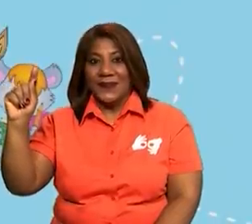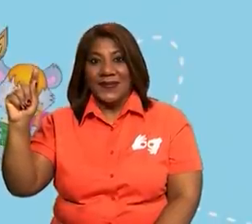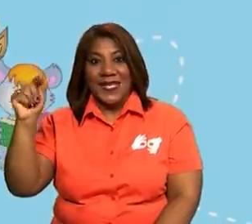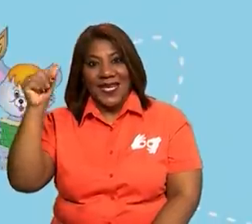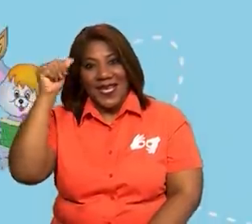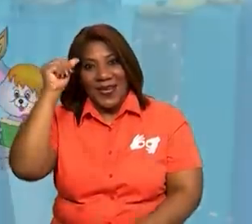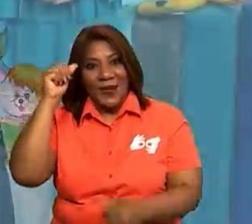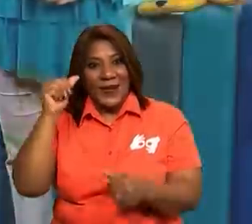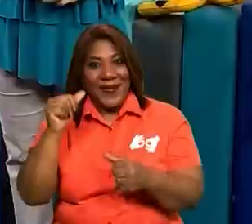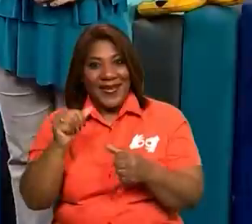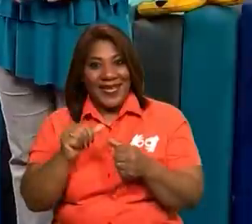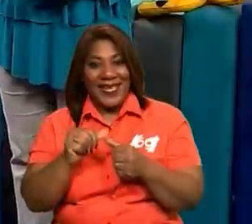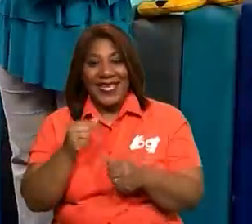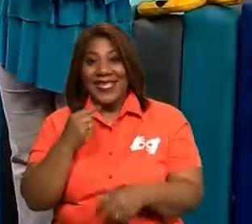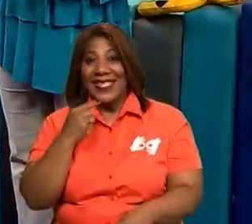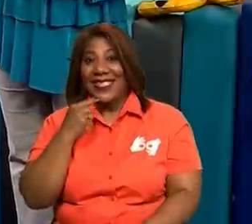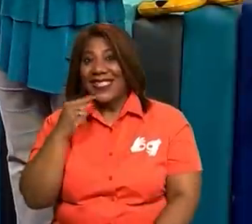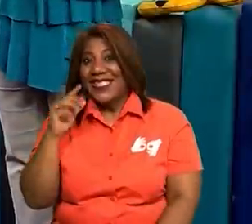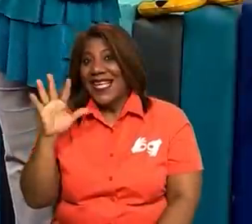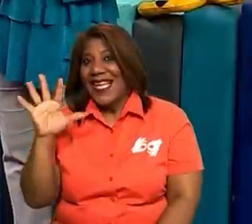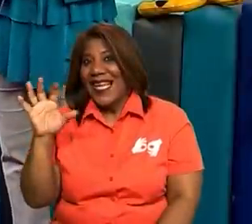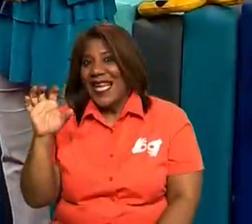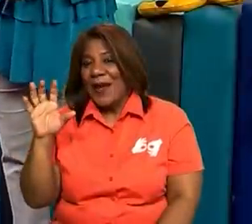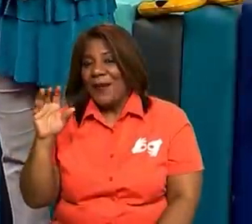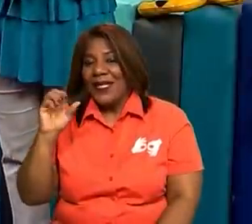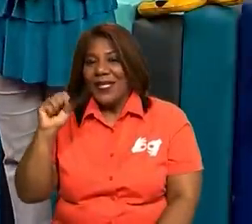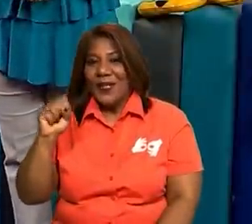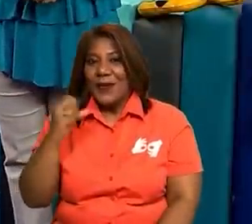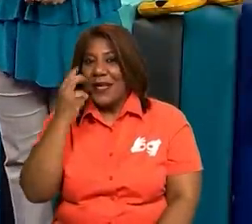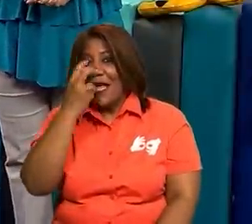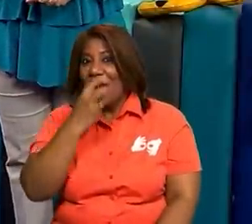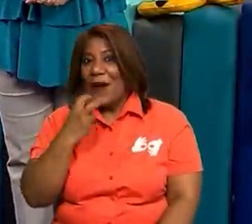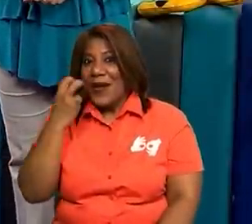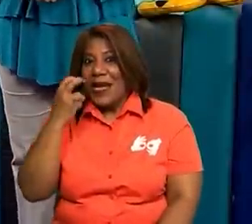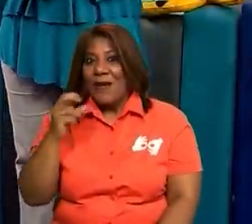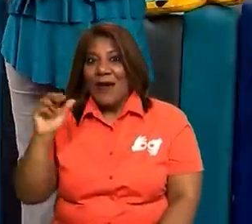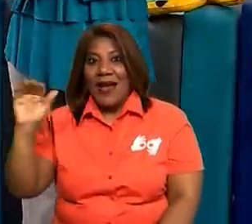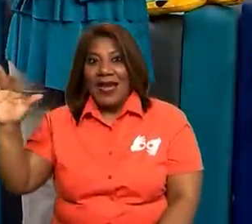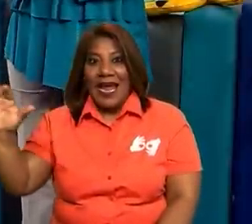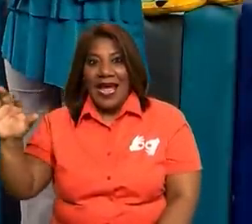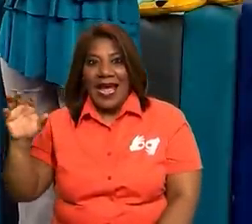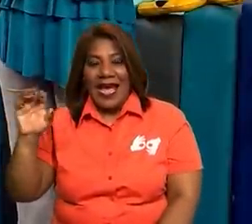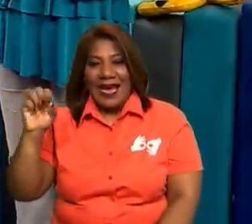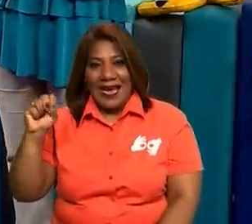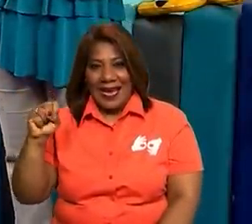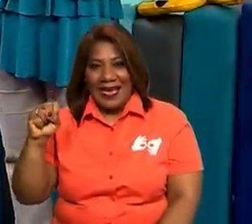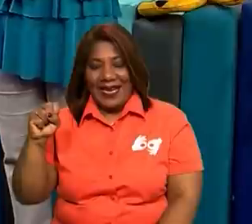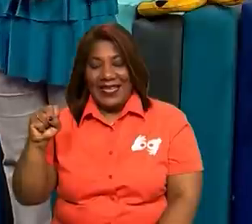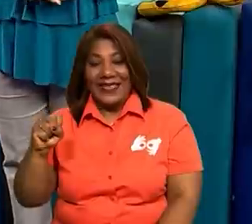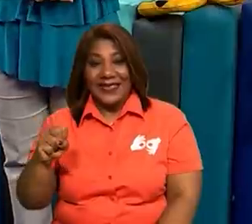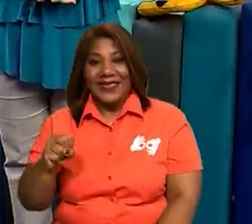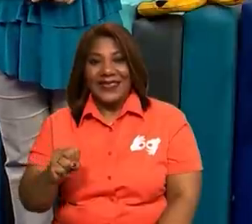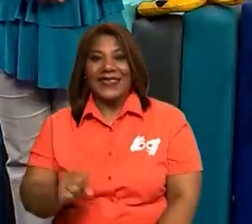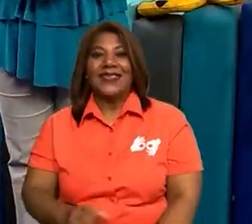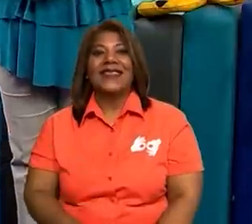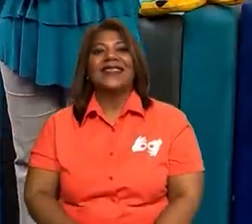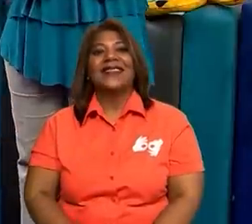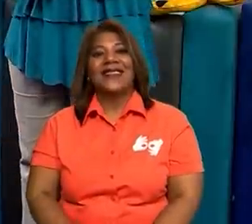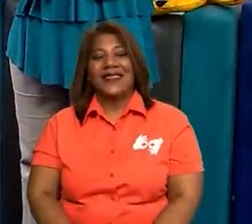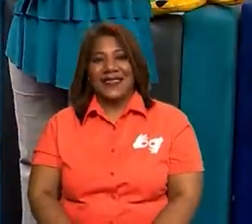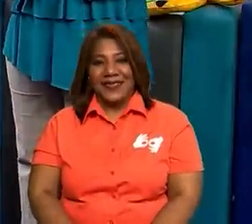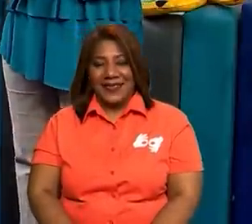poder que ellas puedan juntarse con las vocales que estamos estudiando, ¿verdad? Así